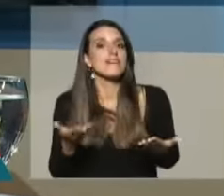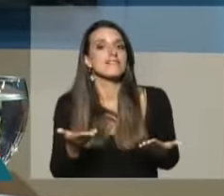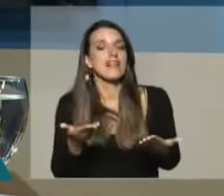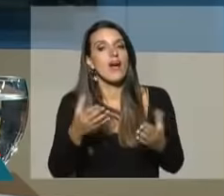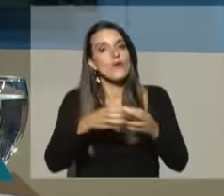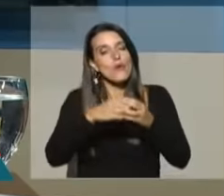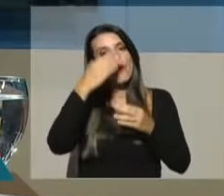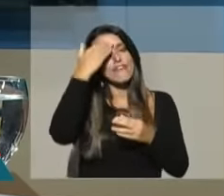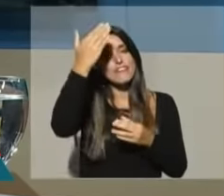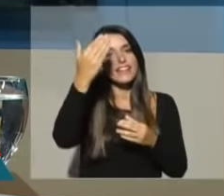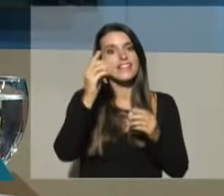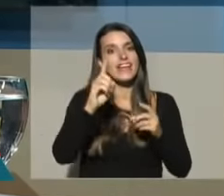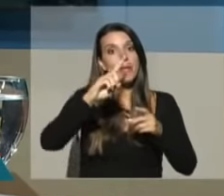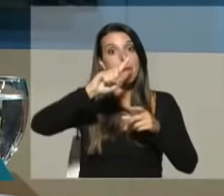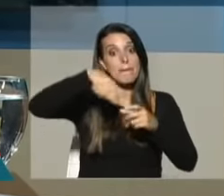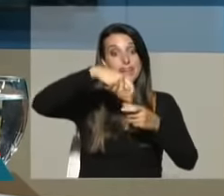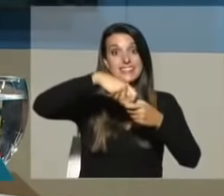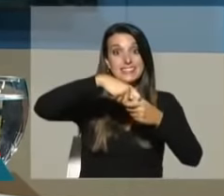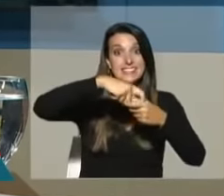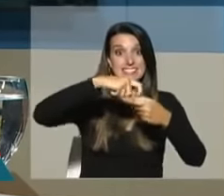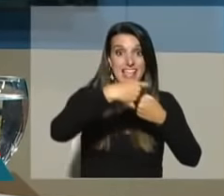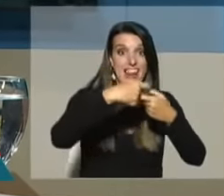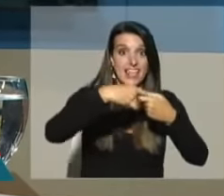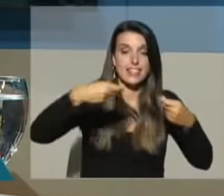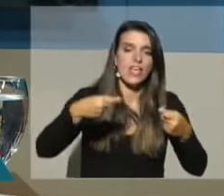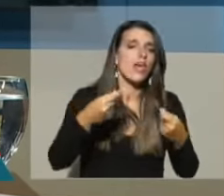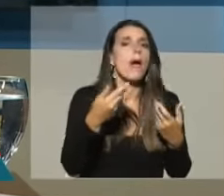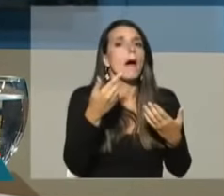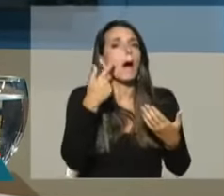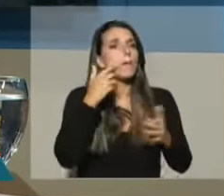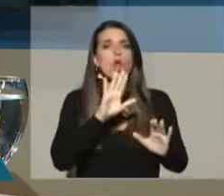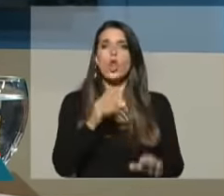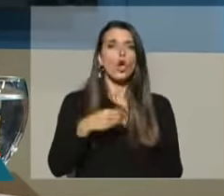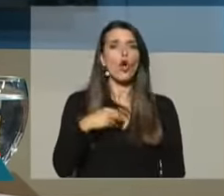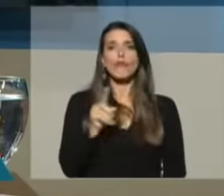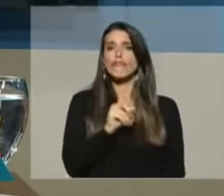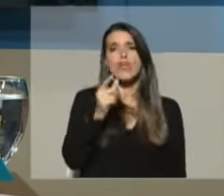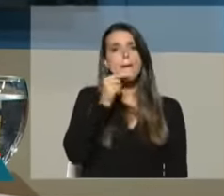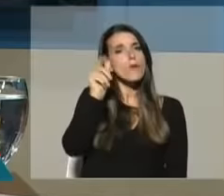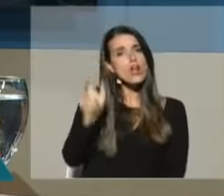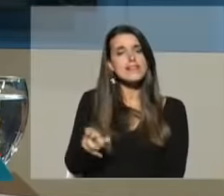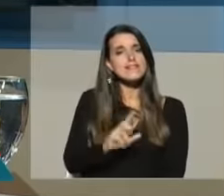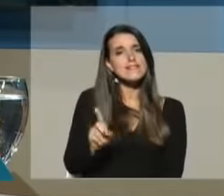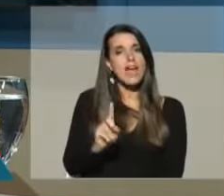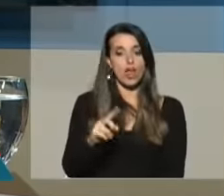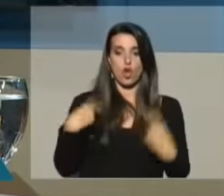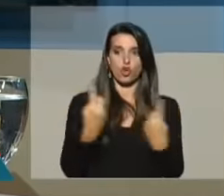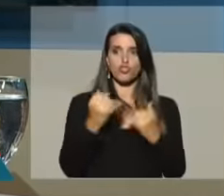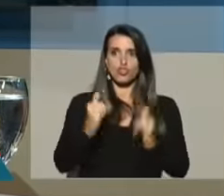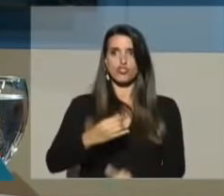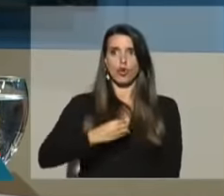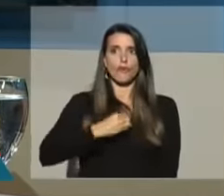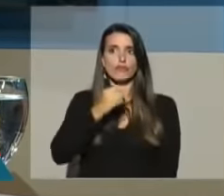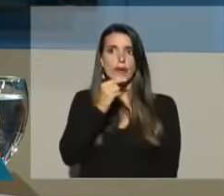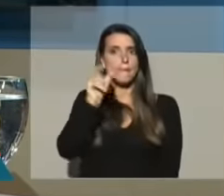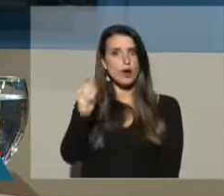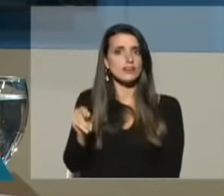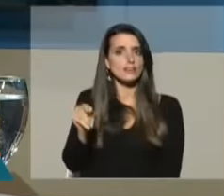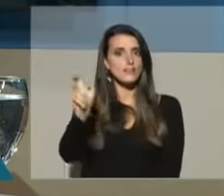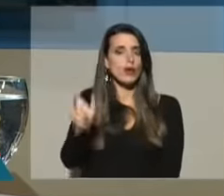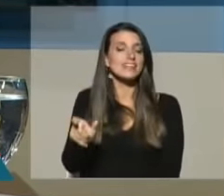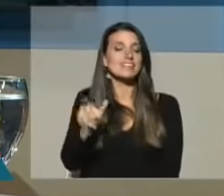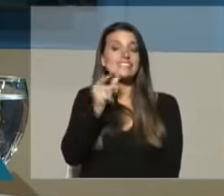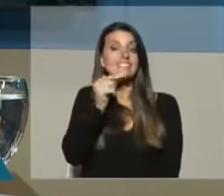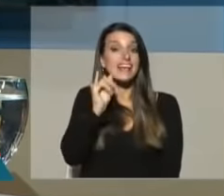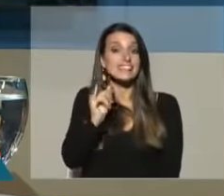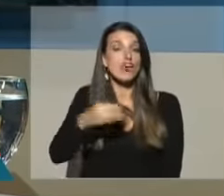El Frente Amplio y el PIT-CNT lamentablemente parecería ser que no confían en la policía. Nosotros confiamos en la policía y